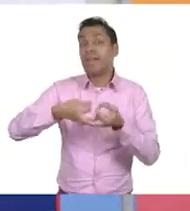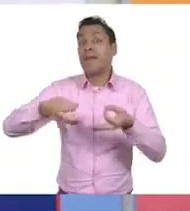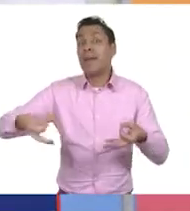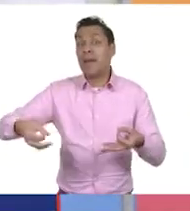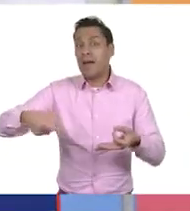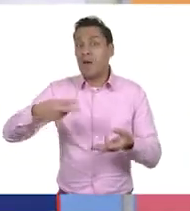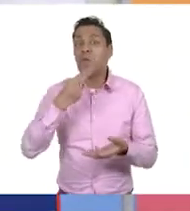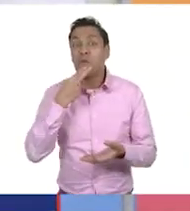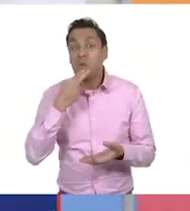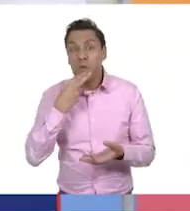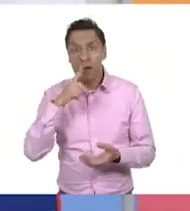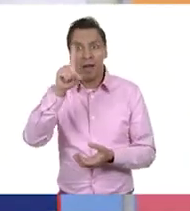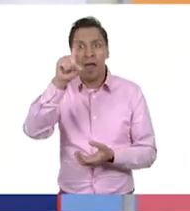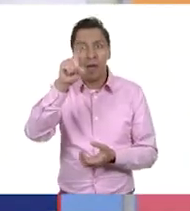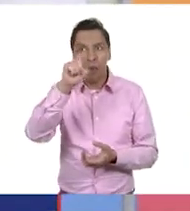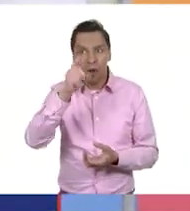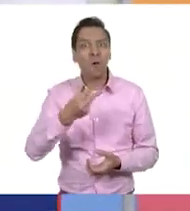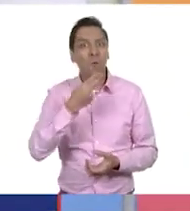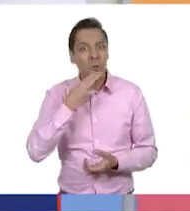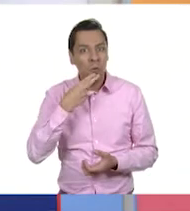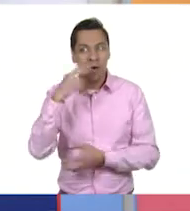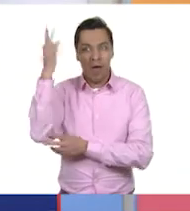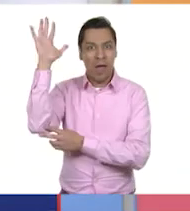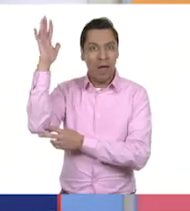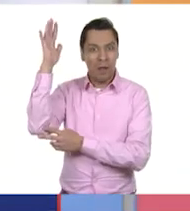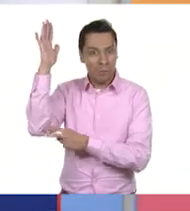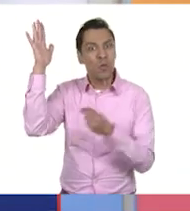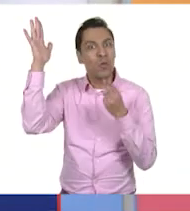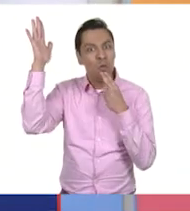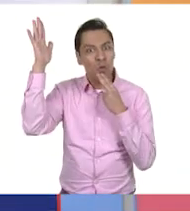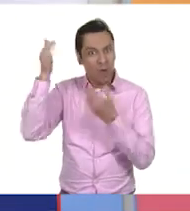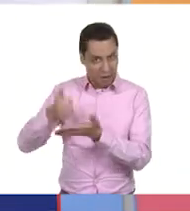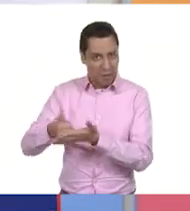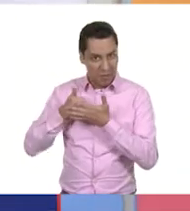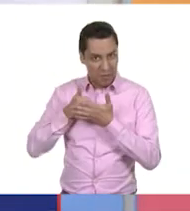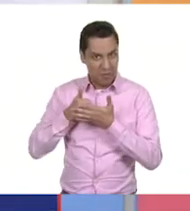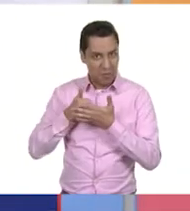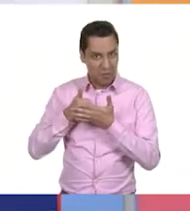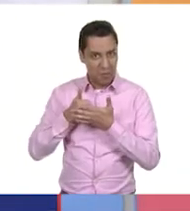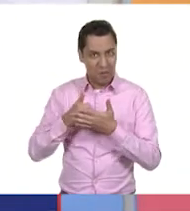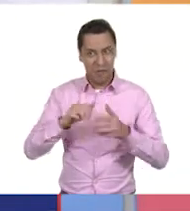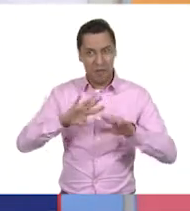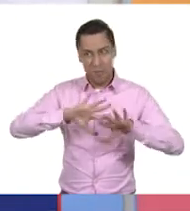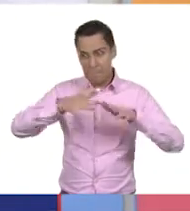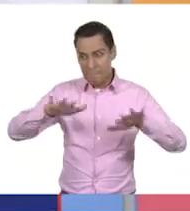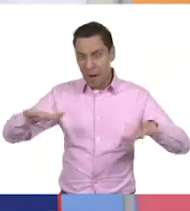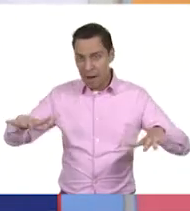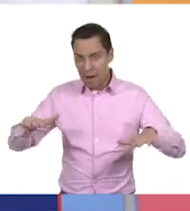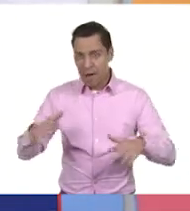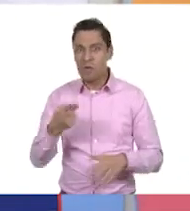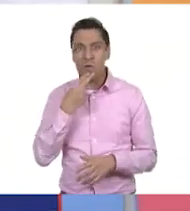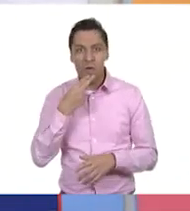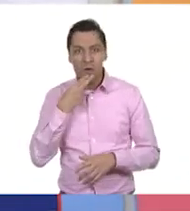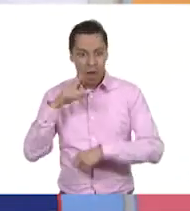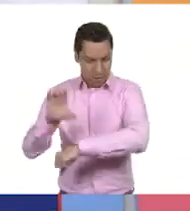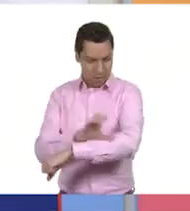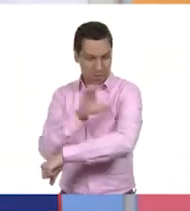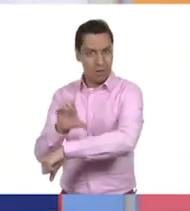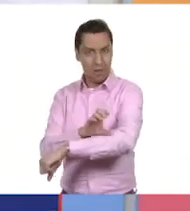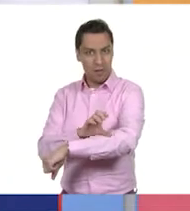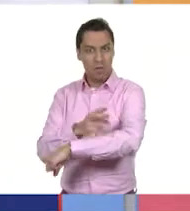Sí. ¿Del agua? Sí. ¿También un árbol? Cierto. Por ejemplo, mencionabas energía. Sí.